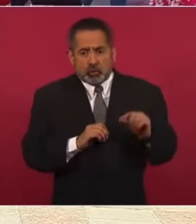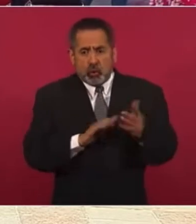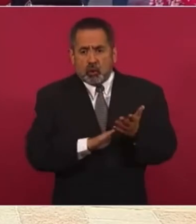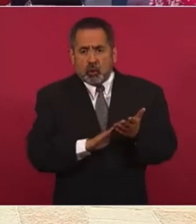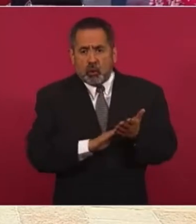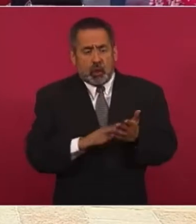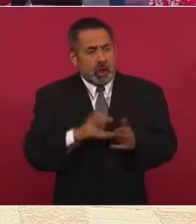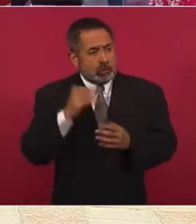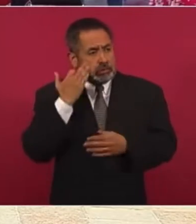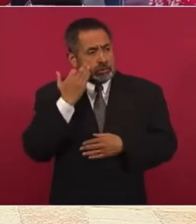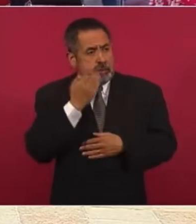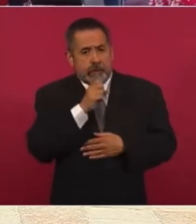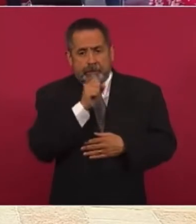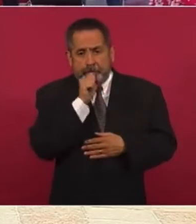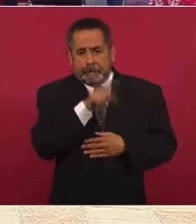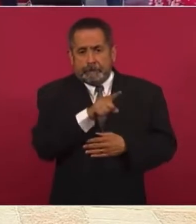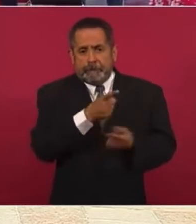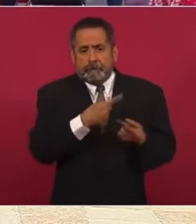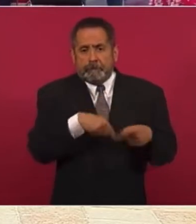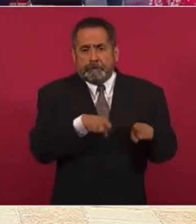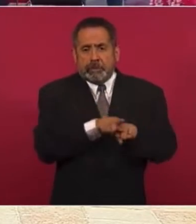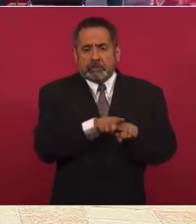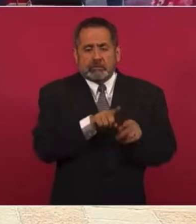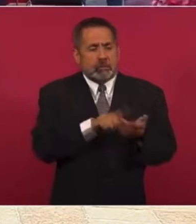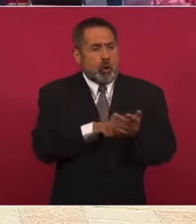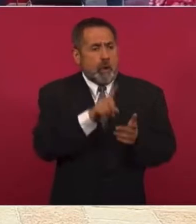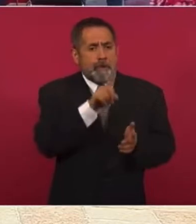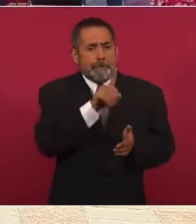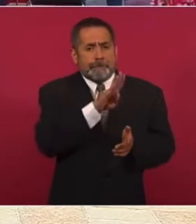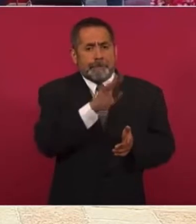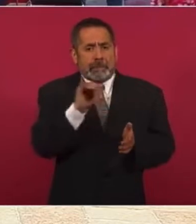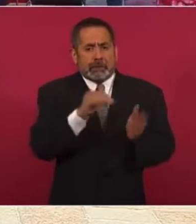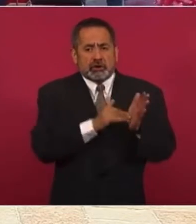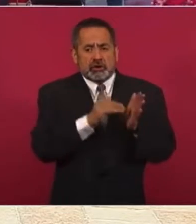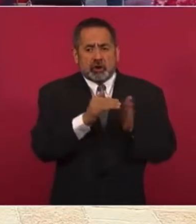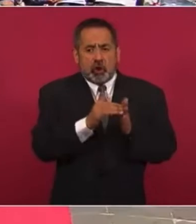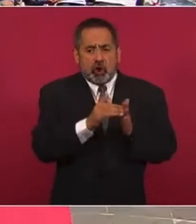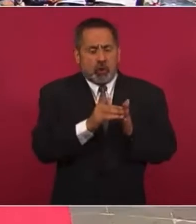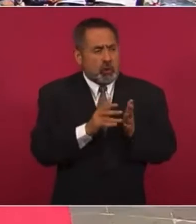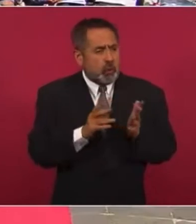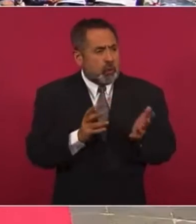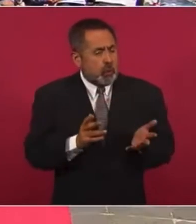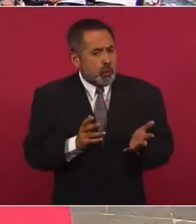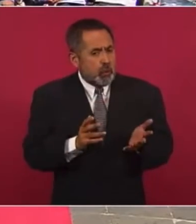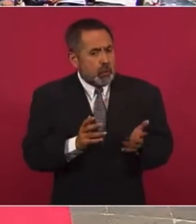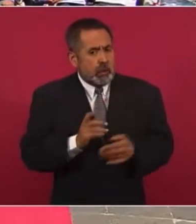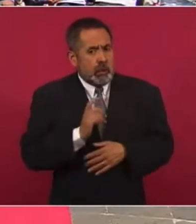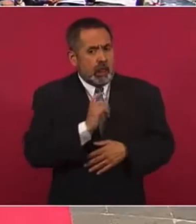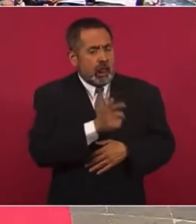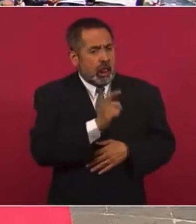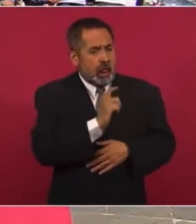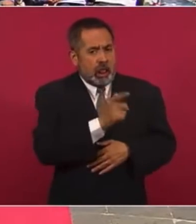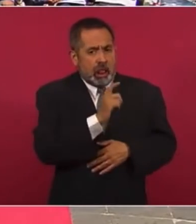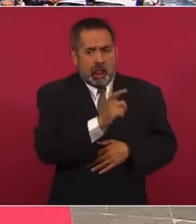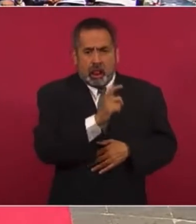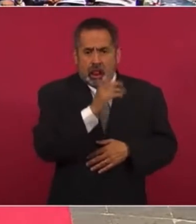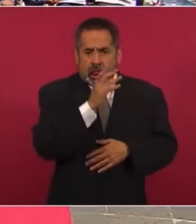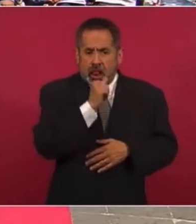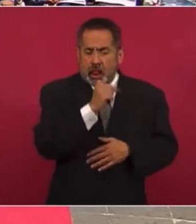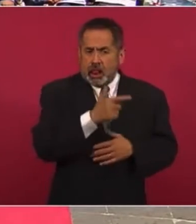El mismo billón que se